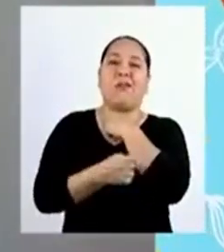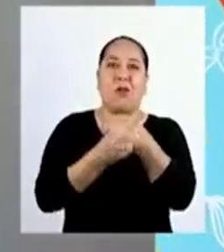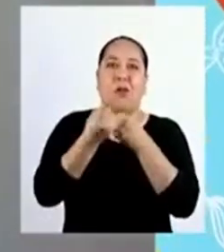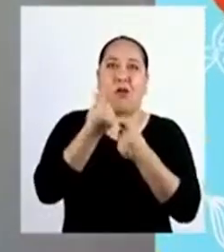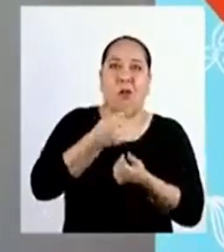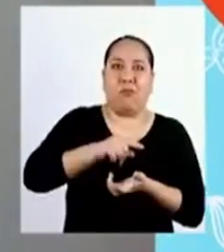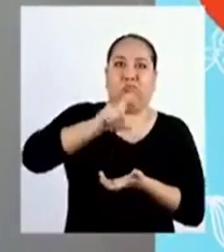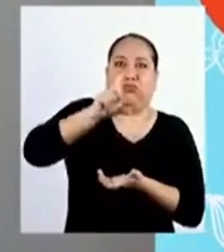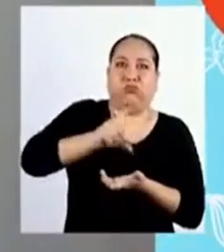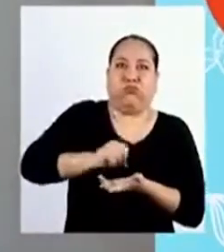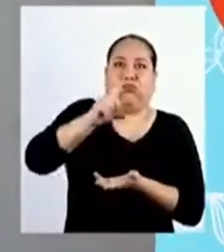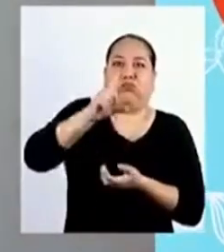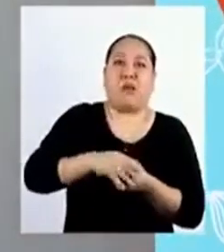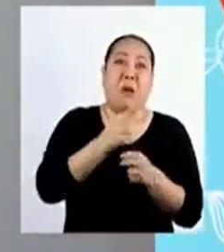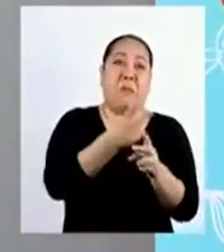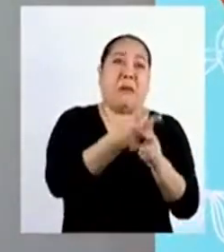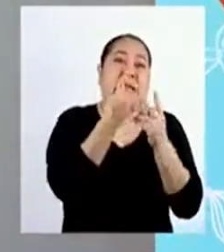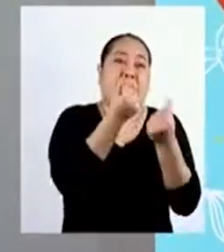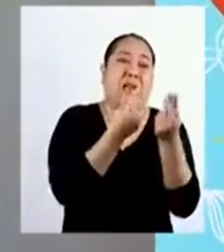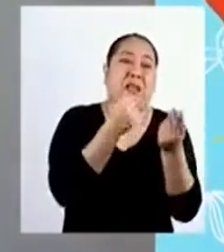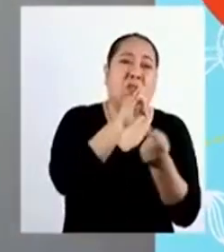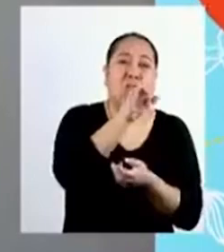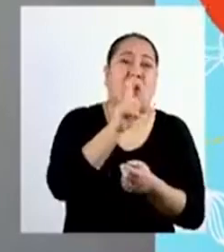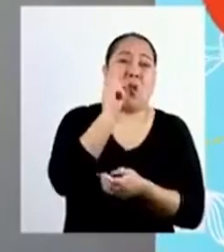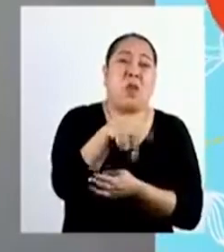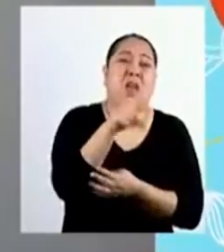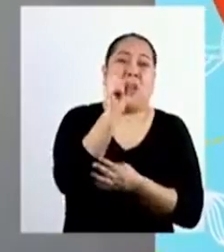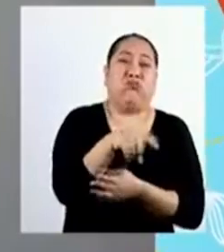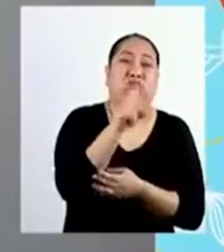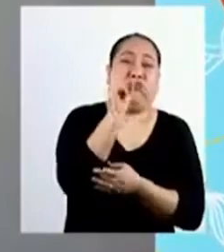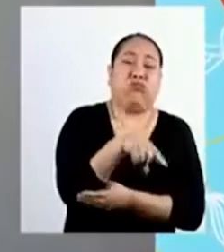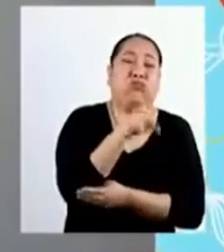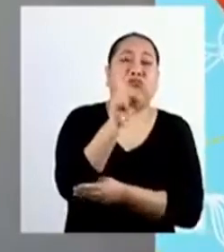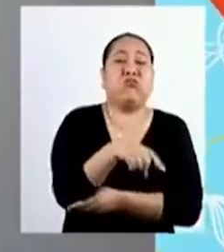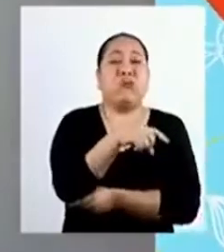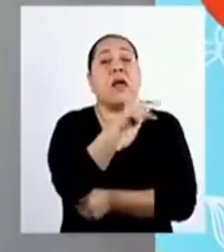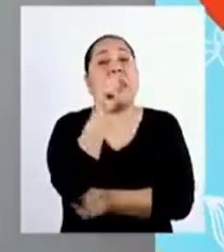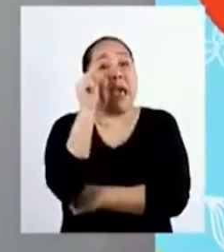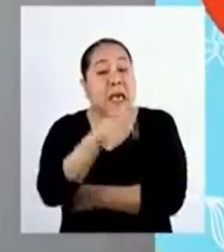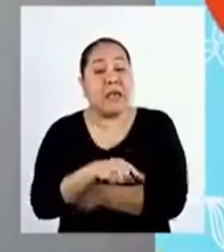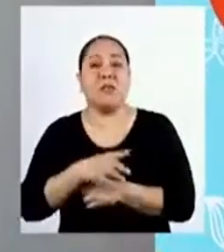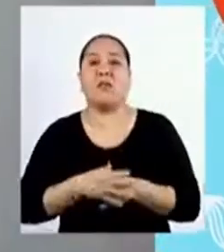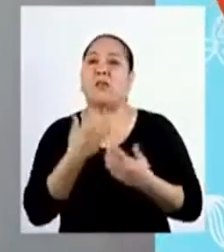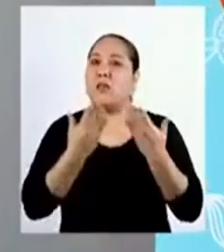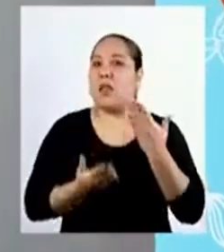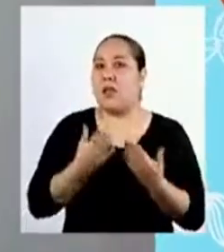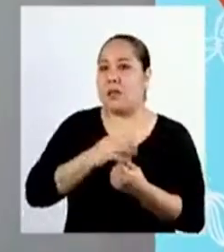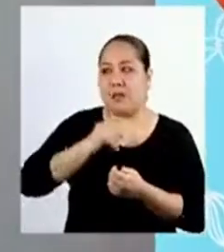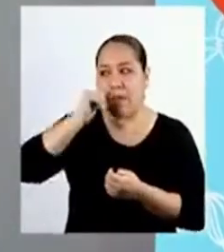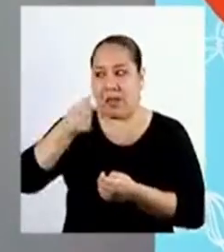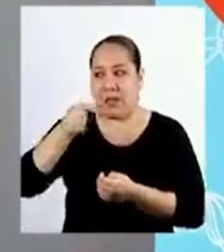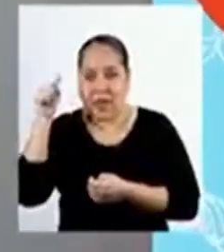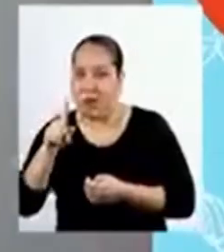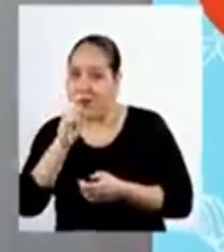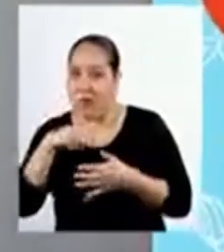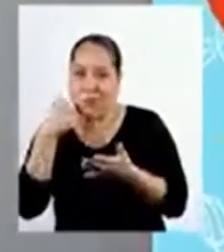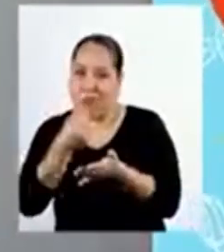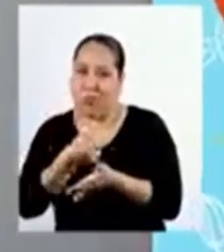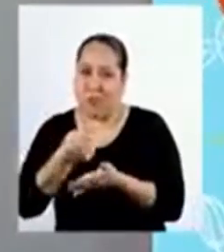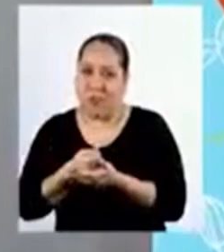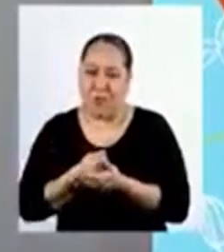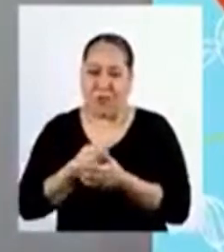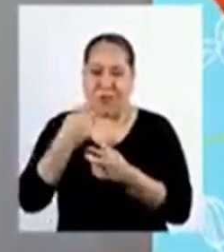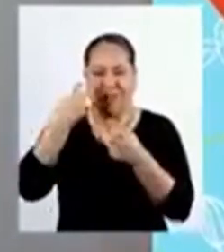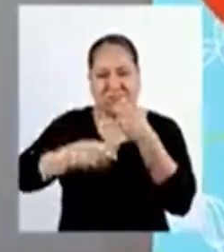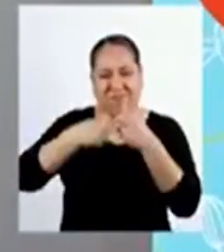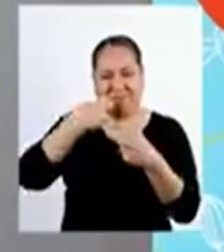mucho hoy Y a veces nos pedimos prestado Usamos la tarjeta de crédito Y si hacemos eso Es posible que mañana No podamos pagar Que